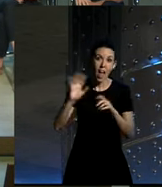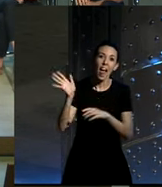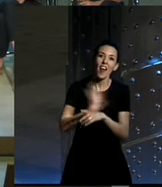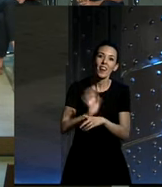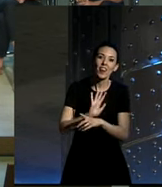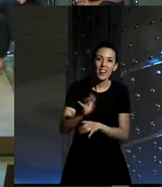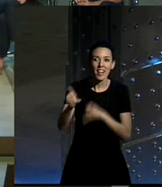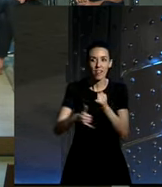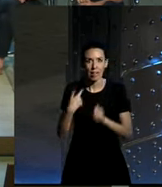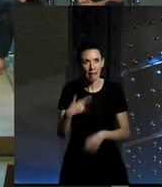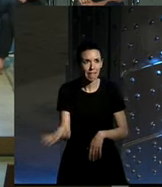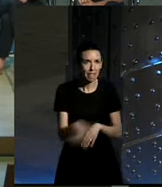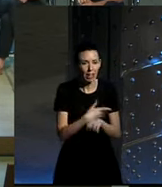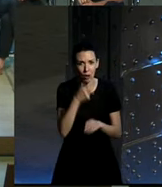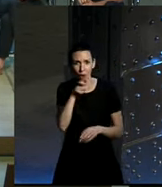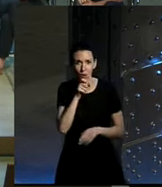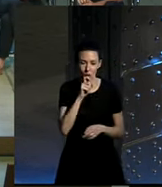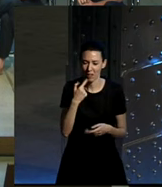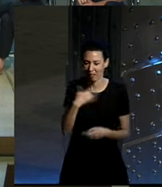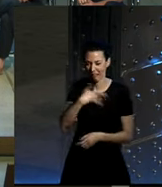cinecicleta perdonad